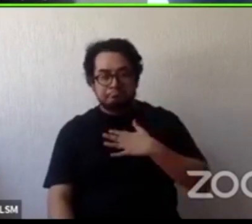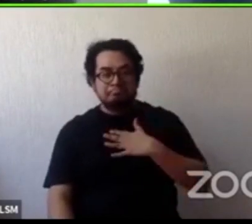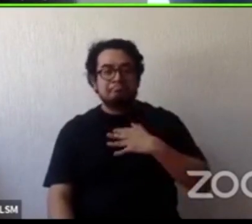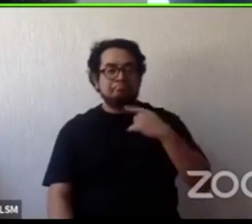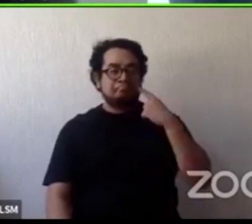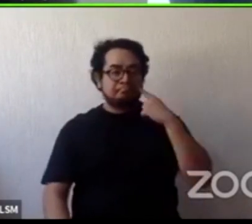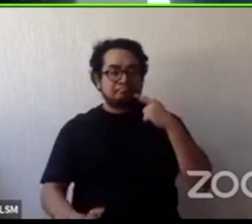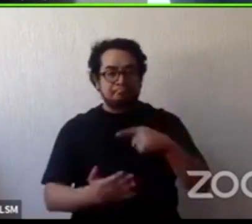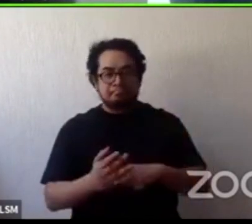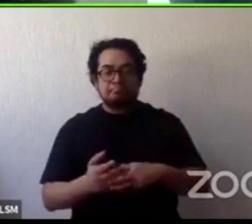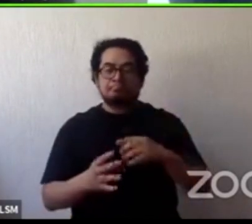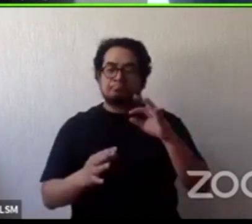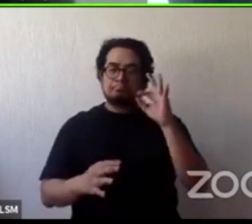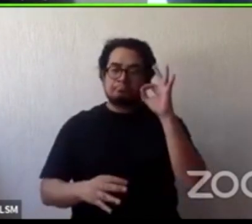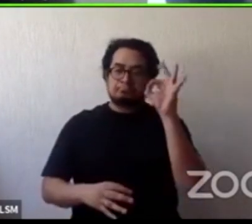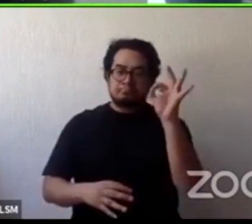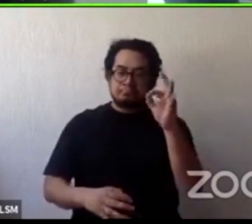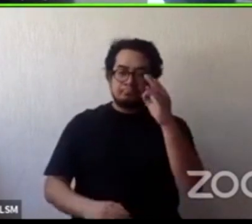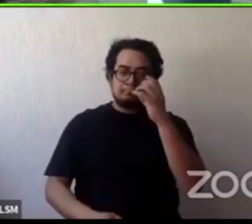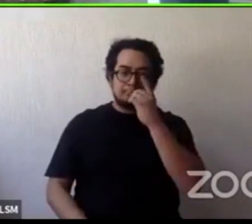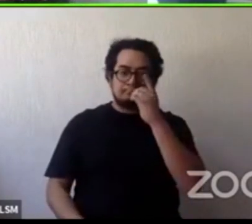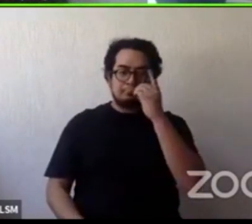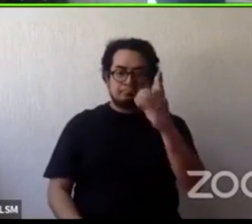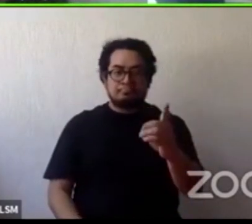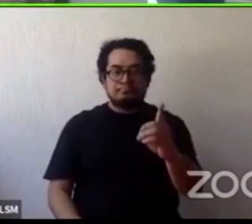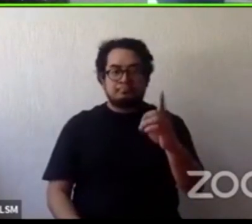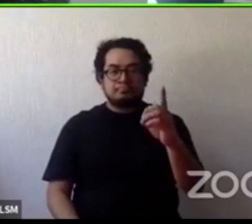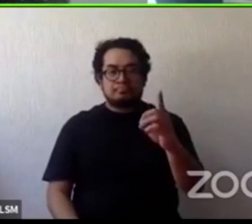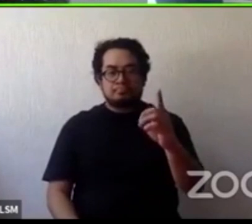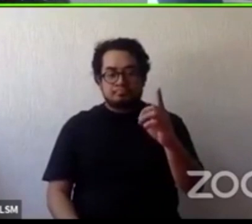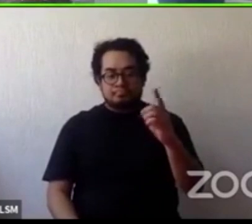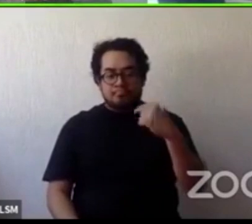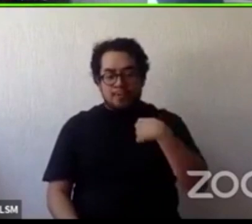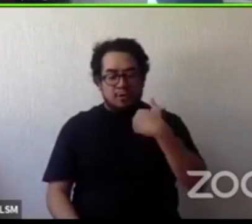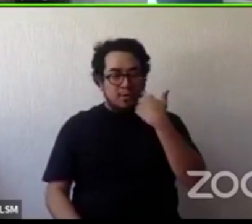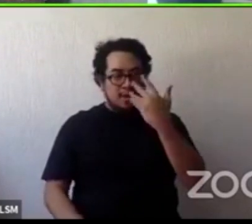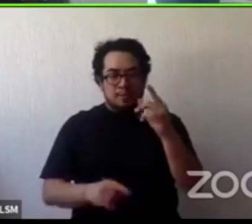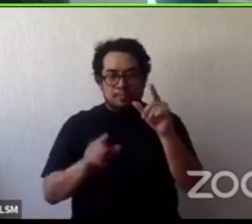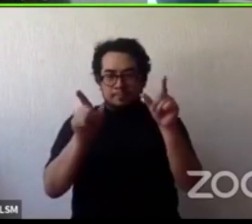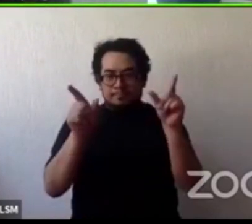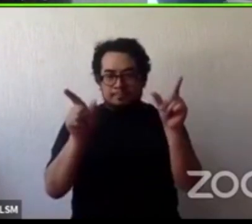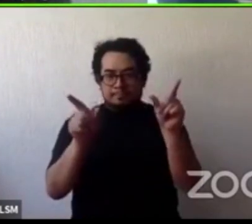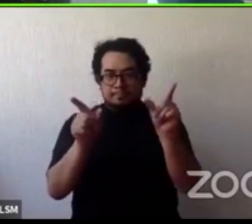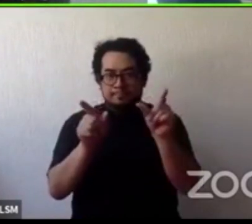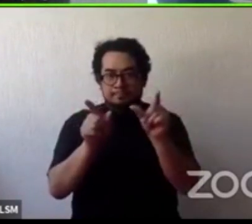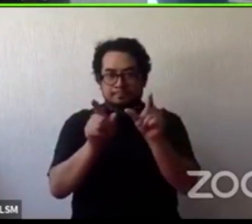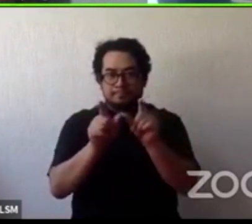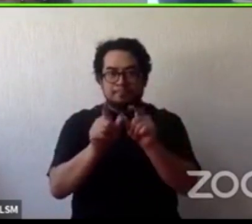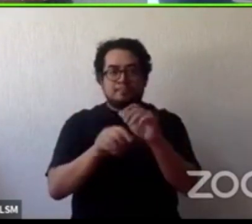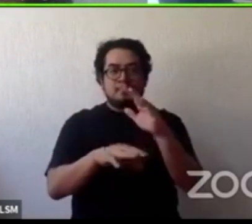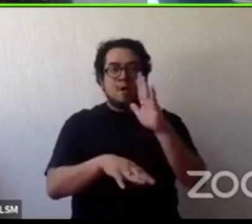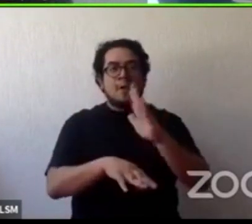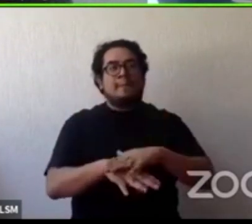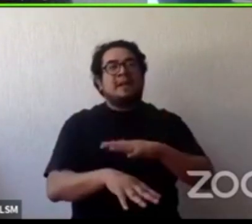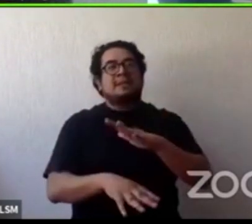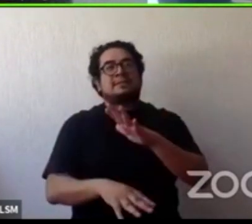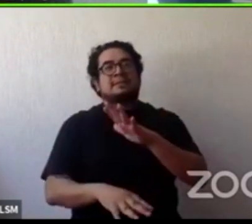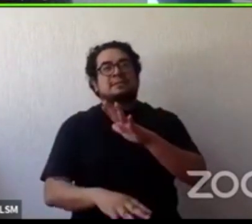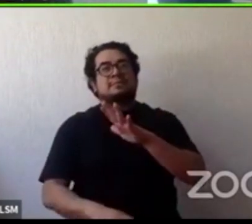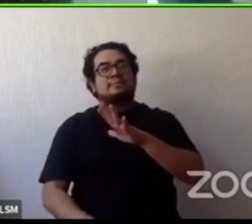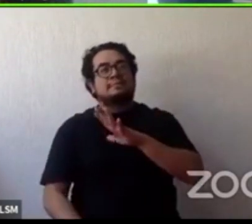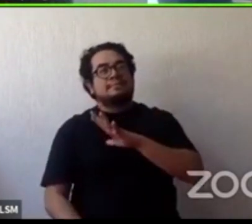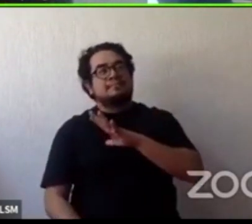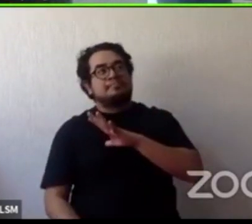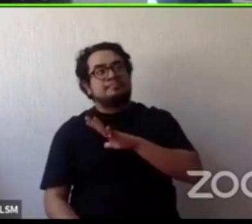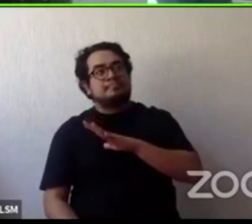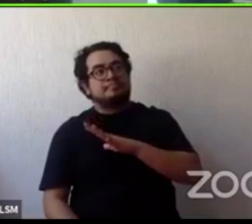Daniela y Rosario yo quisiera así como resumir un poquito y verlo en un plan más general estamos sufriendo una